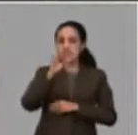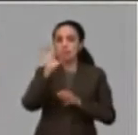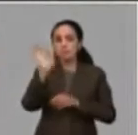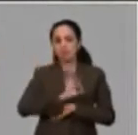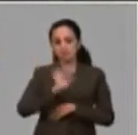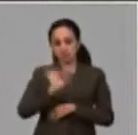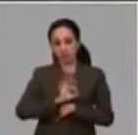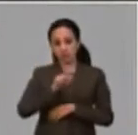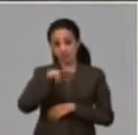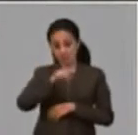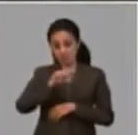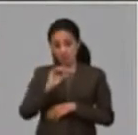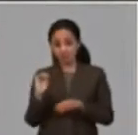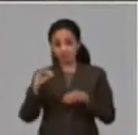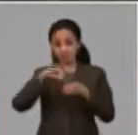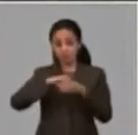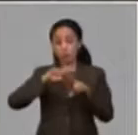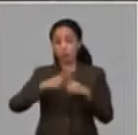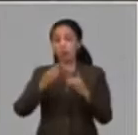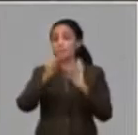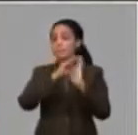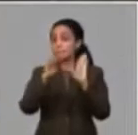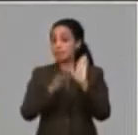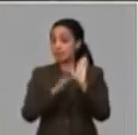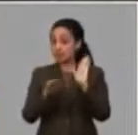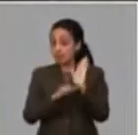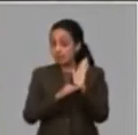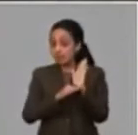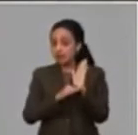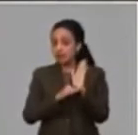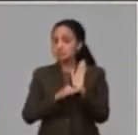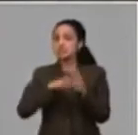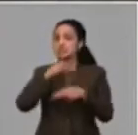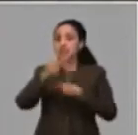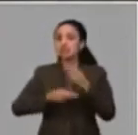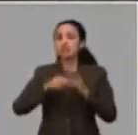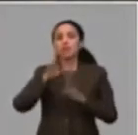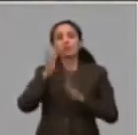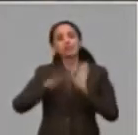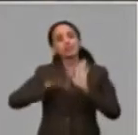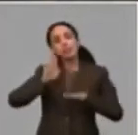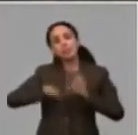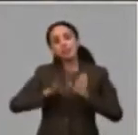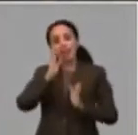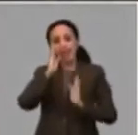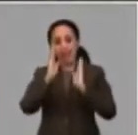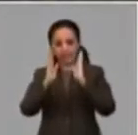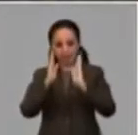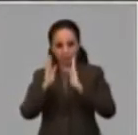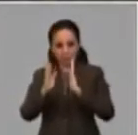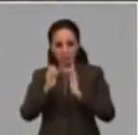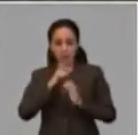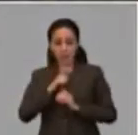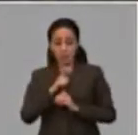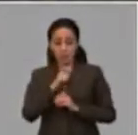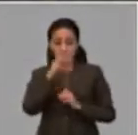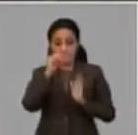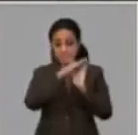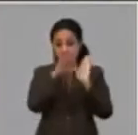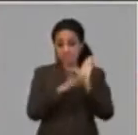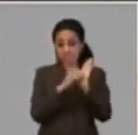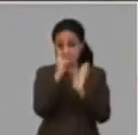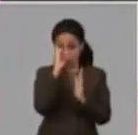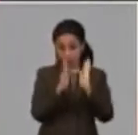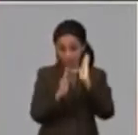porque también todas estas medidas se han ido aplicando en dependencia de la fase en que se encuentra el país, inclusive hay medidas de una fase que